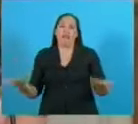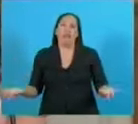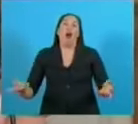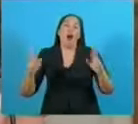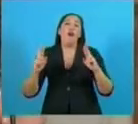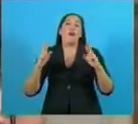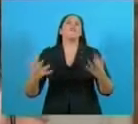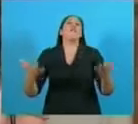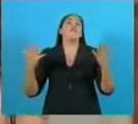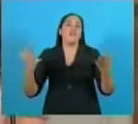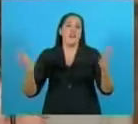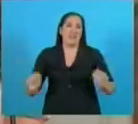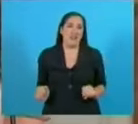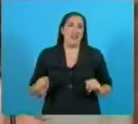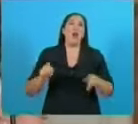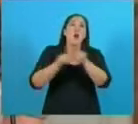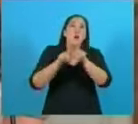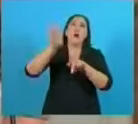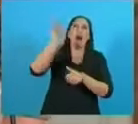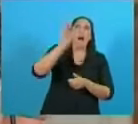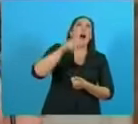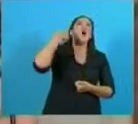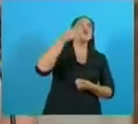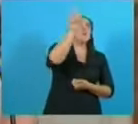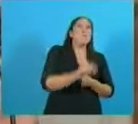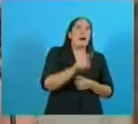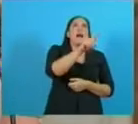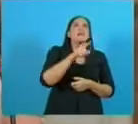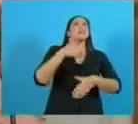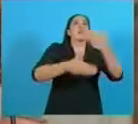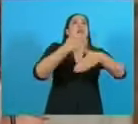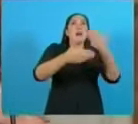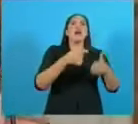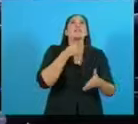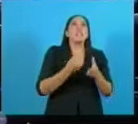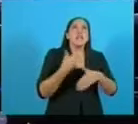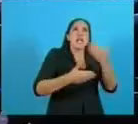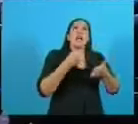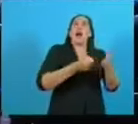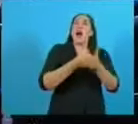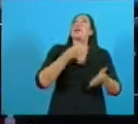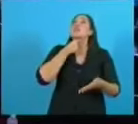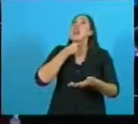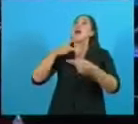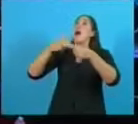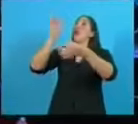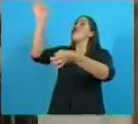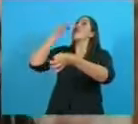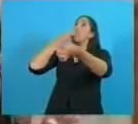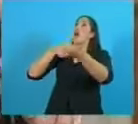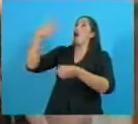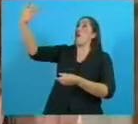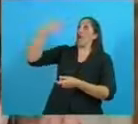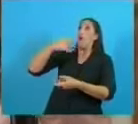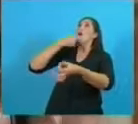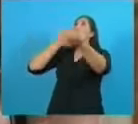ojalá, ojalá en todos los países emergentes se reclamara esto, véndanos con transferencia de tecnología. Esto es lo